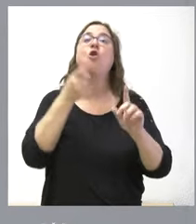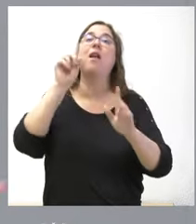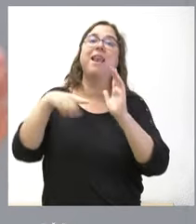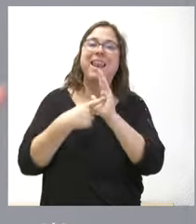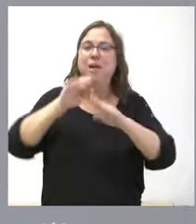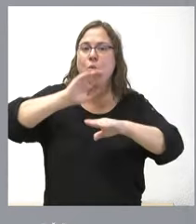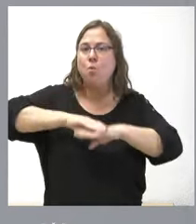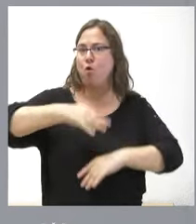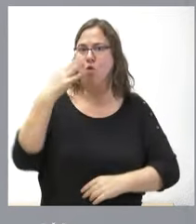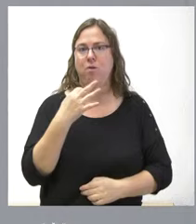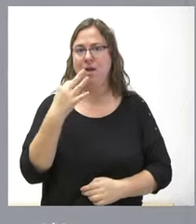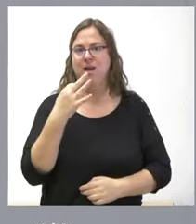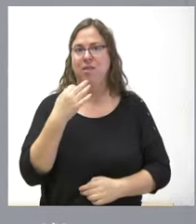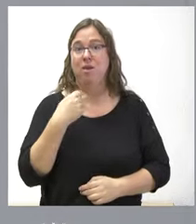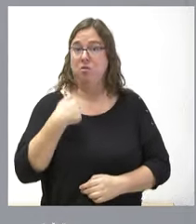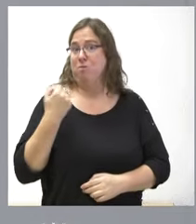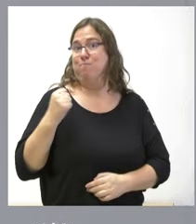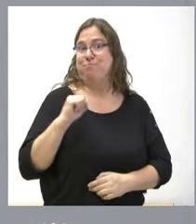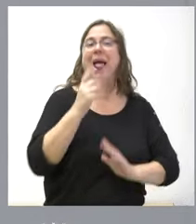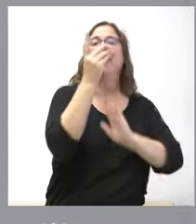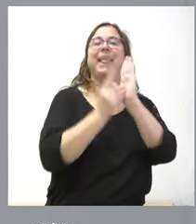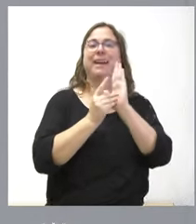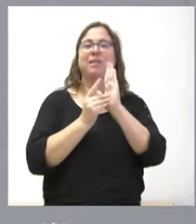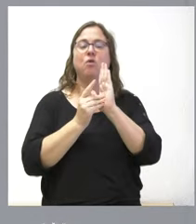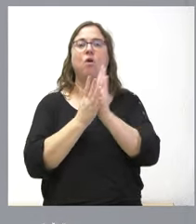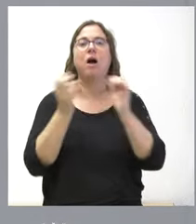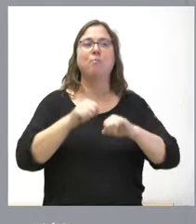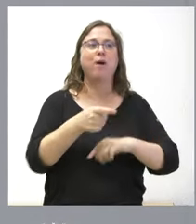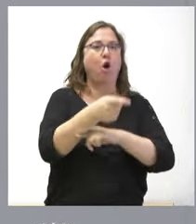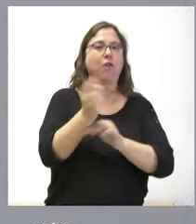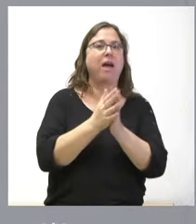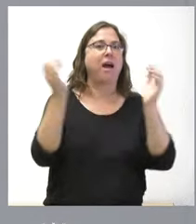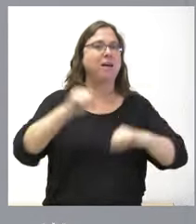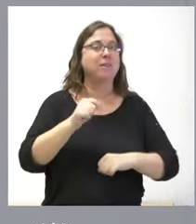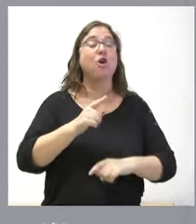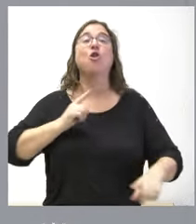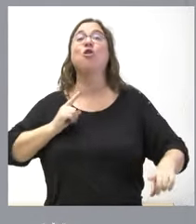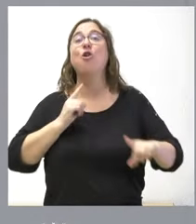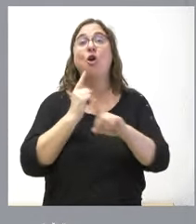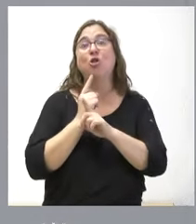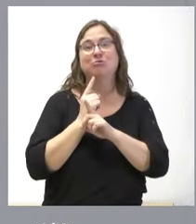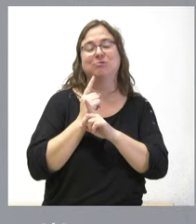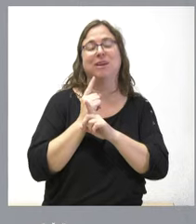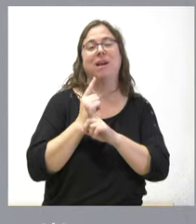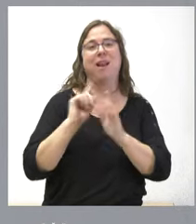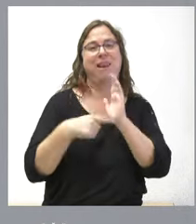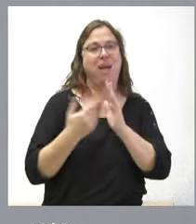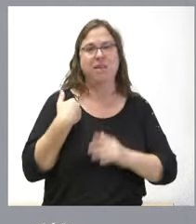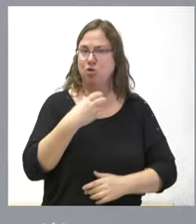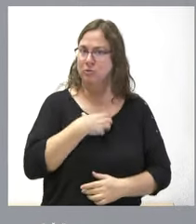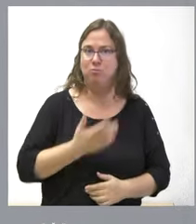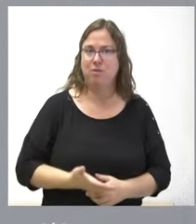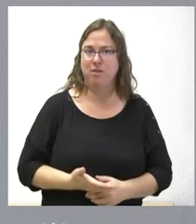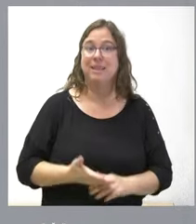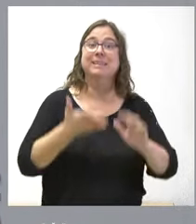y nosotros no podremos aprobar ni decretos ni órdenes que contrabongan la ley que ayer se aprobó en el parlamento y por tanto que